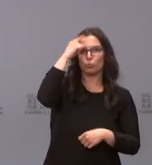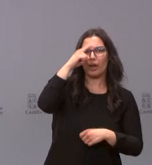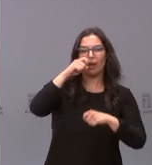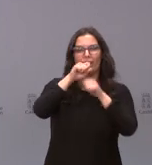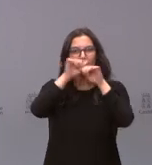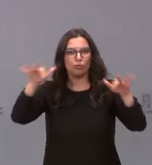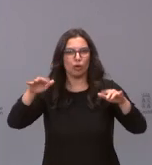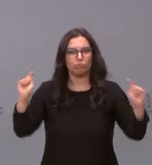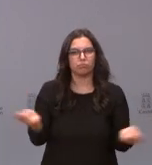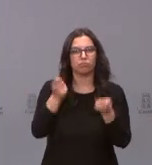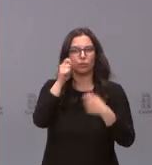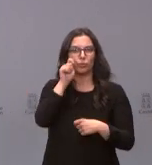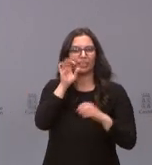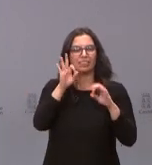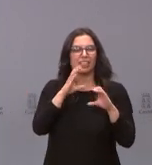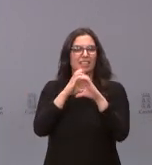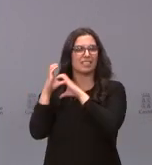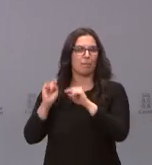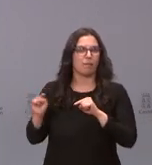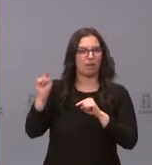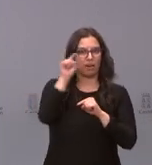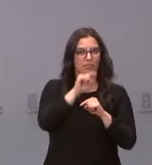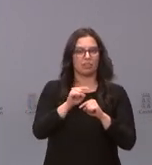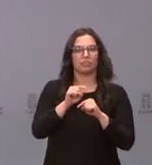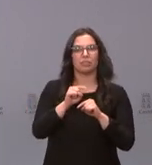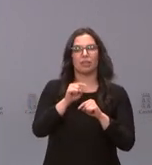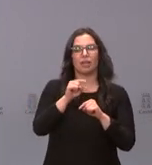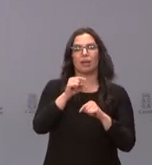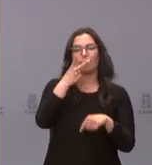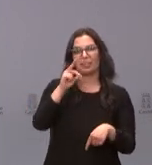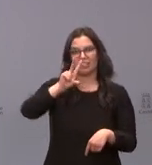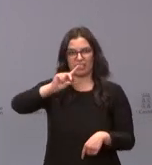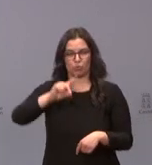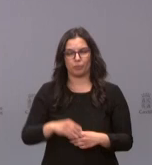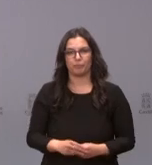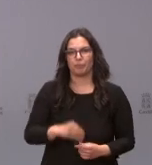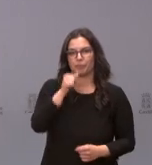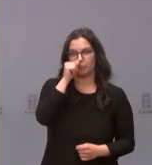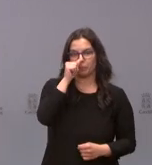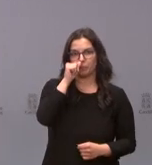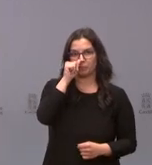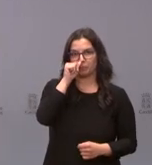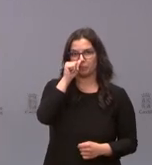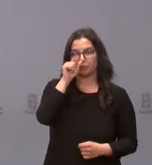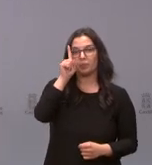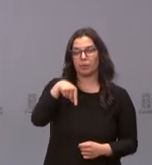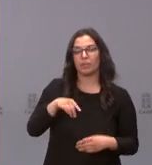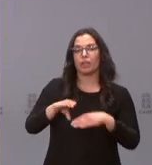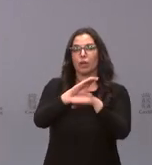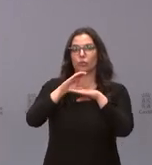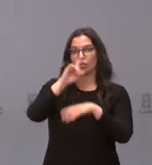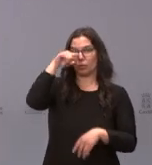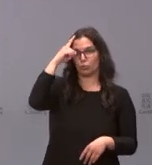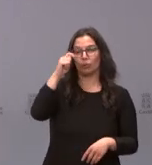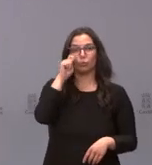turística durante la Semana Santa del 2021. También la Consejería de